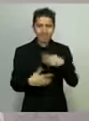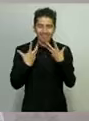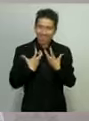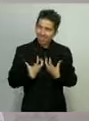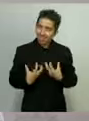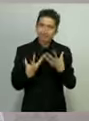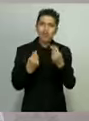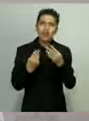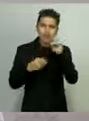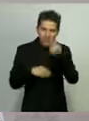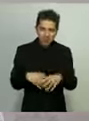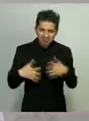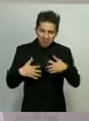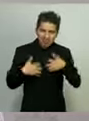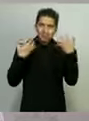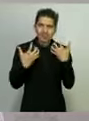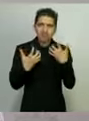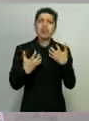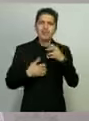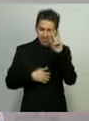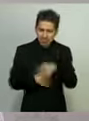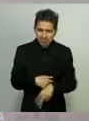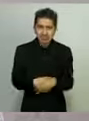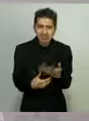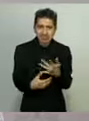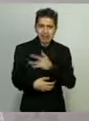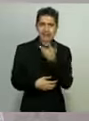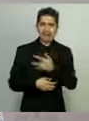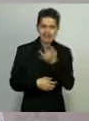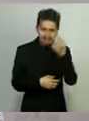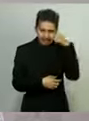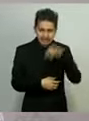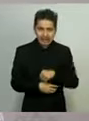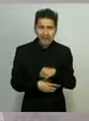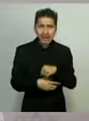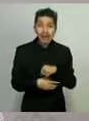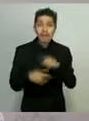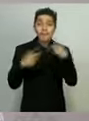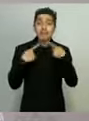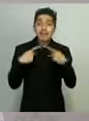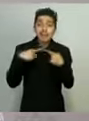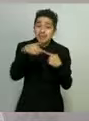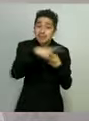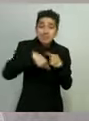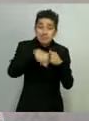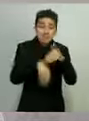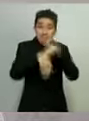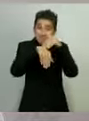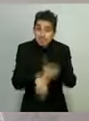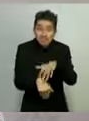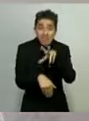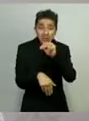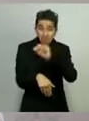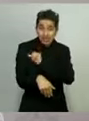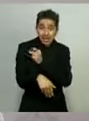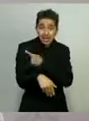mucho coraje y con toda la firmeza y con toda la claridad que aquellos que no acatan las medidas